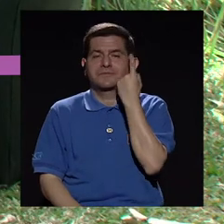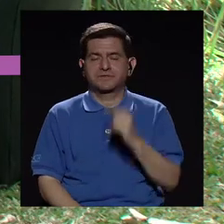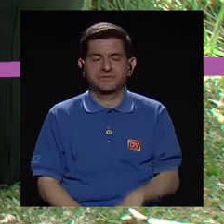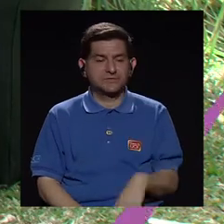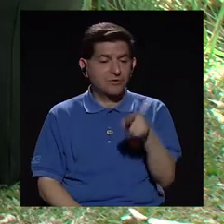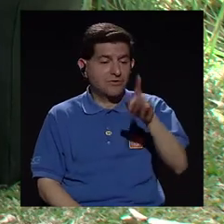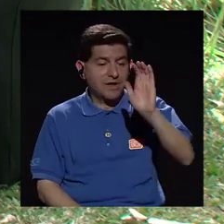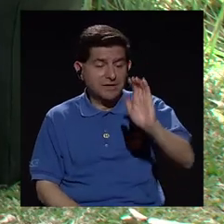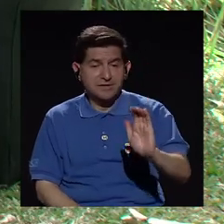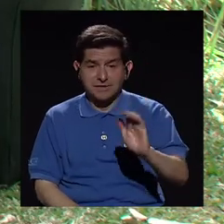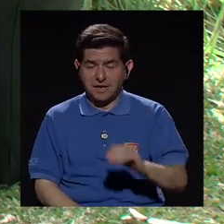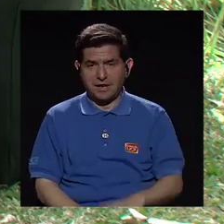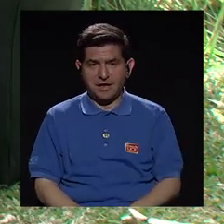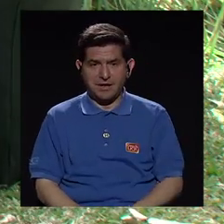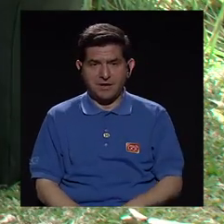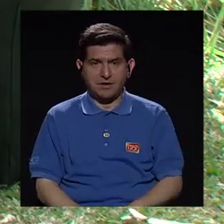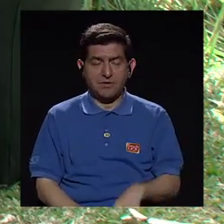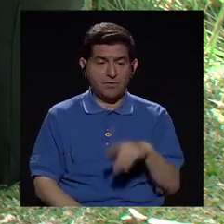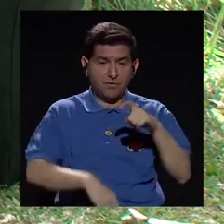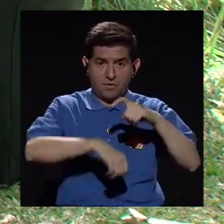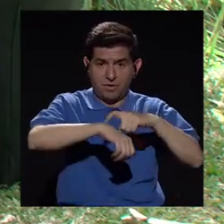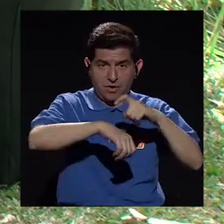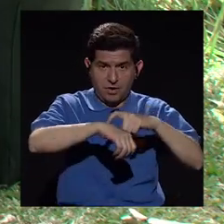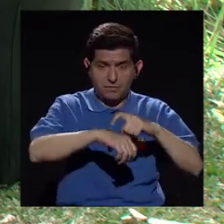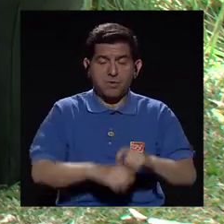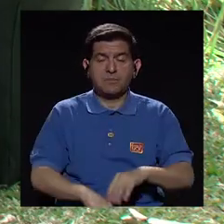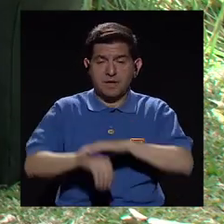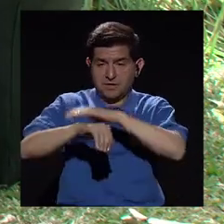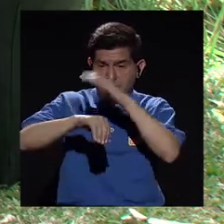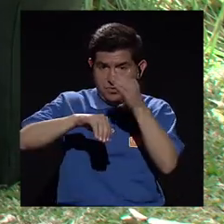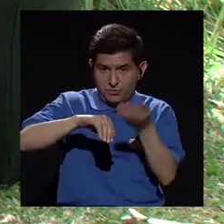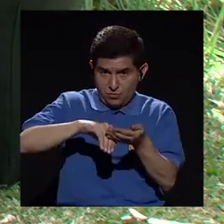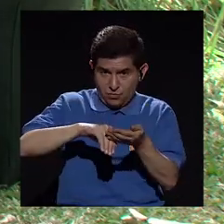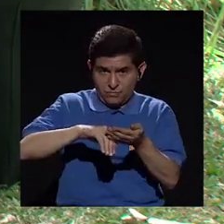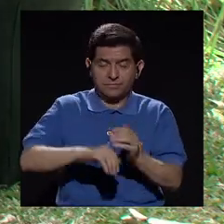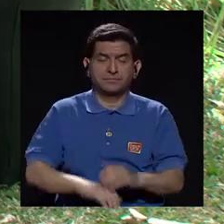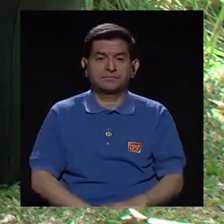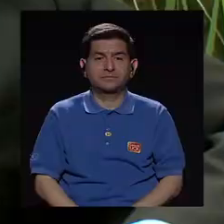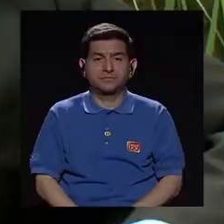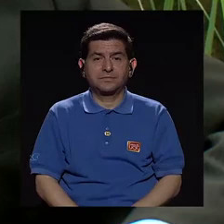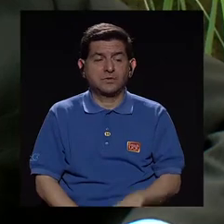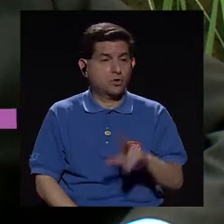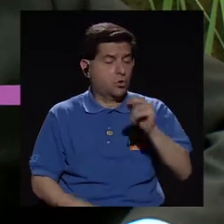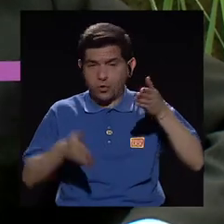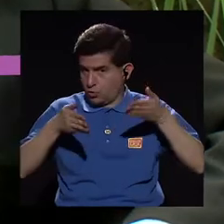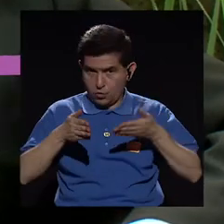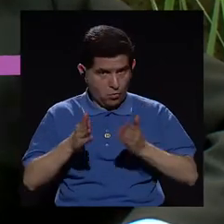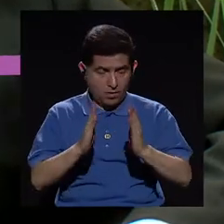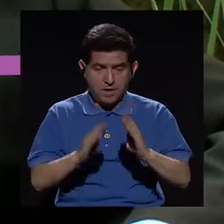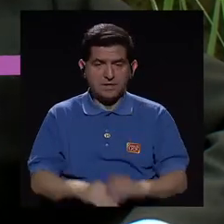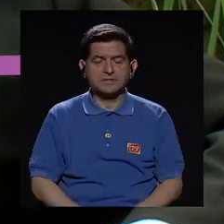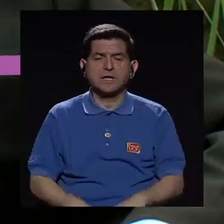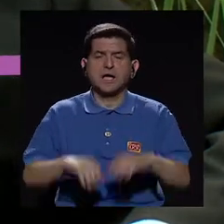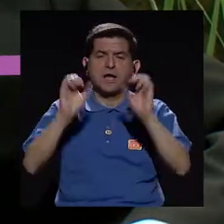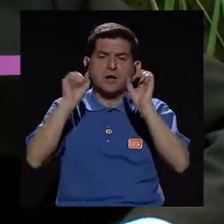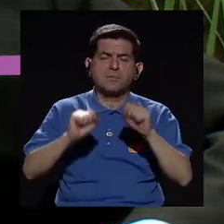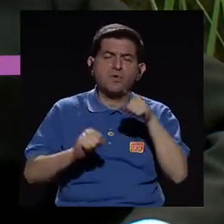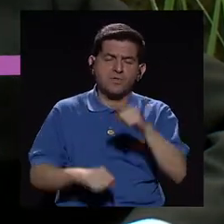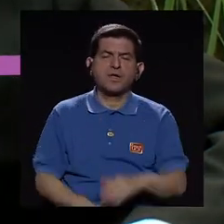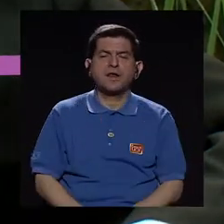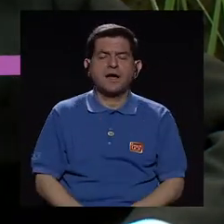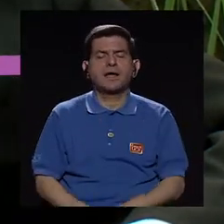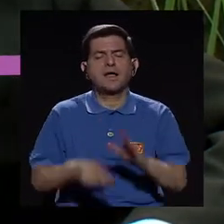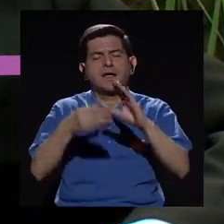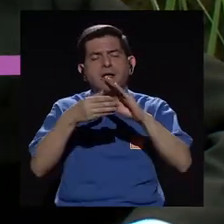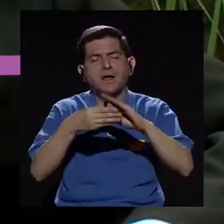que ese niño o esa niña que se encuentra en el vientre, en la vida uterina, que aún no ha nacido, si le pudiéramos